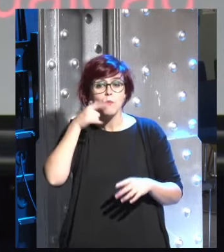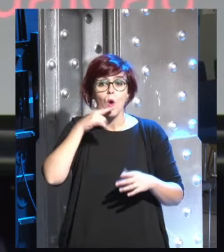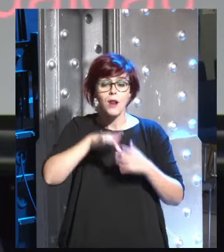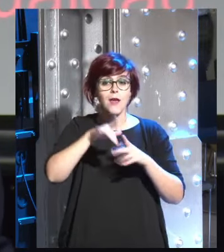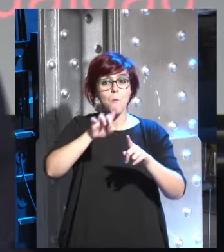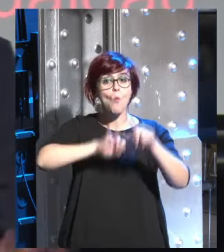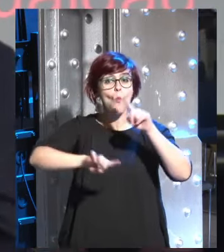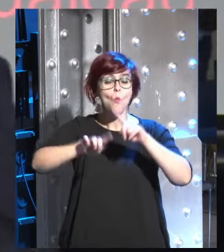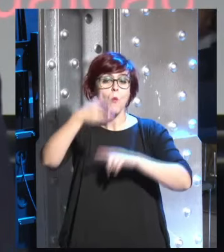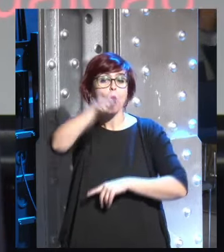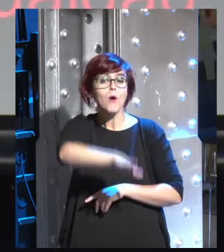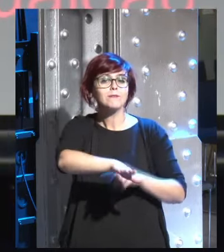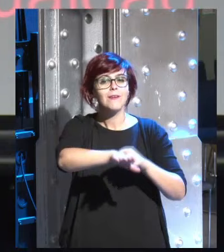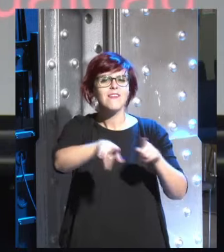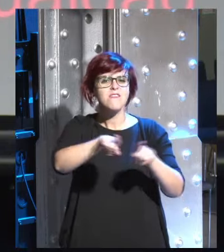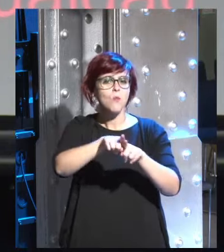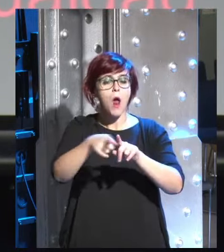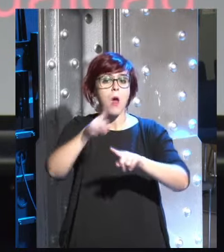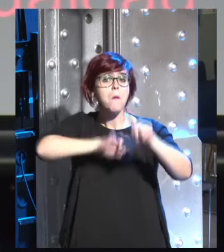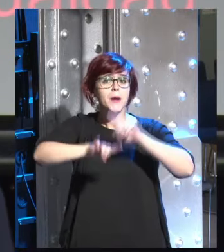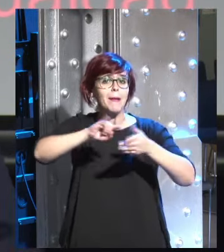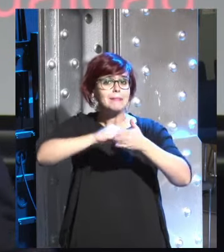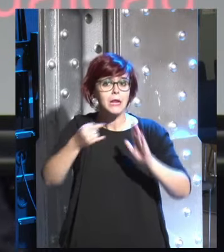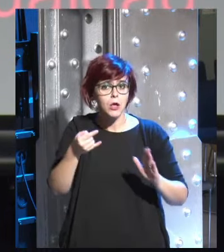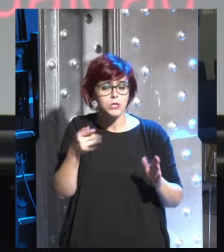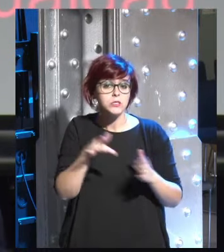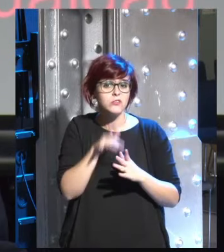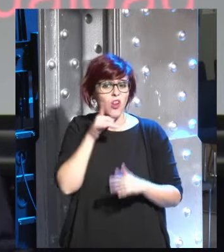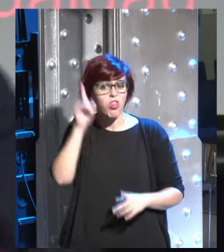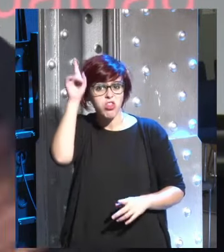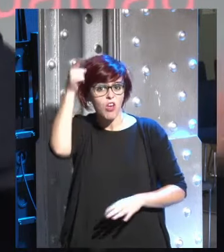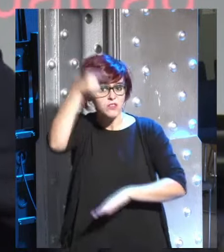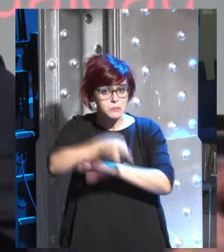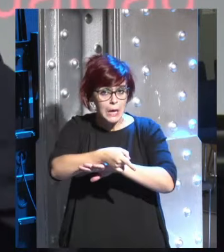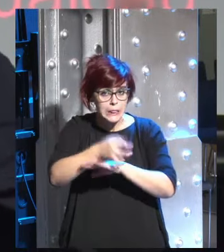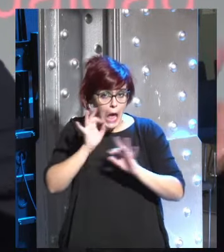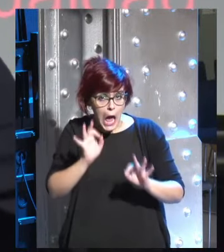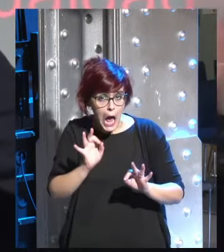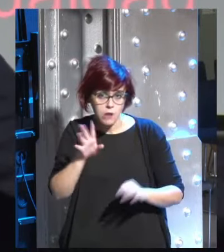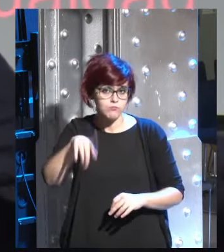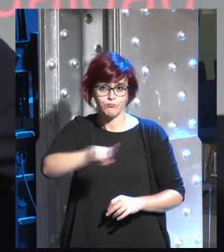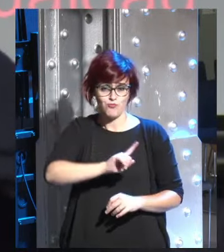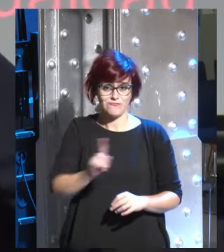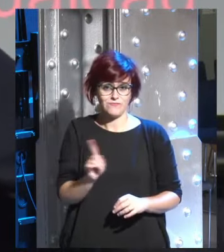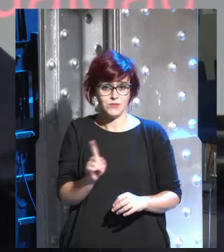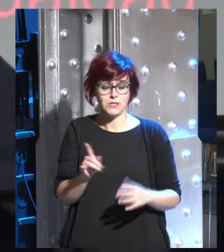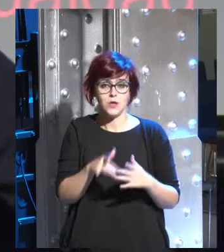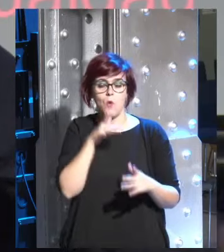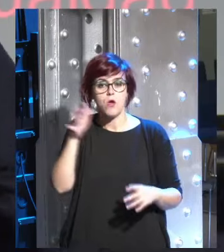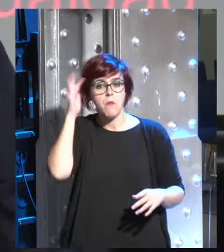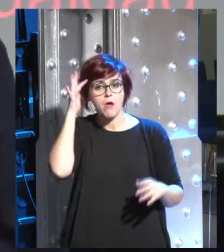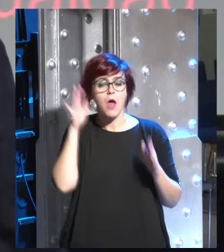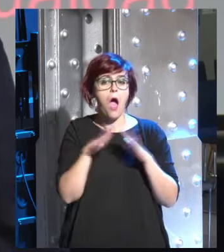técnico ¿por qué muere la gente? no mueren porque Dios lo diga así no mueren porque de repente